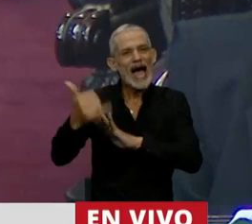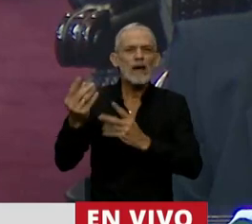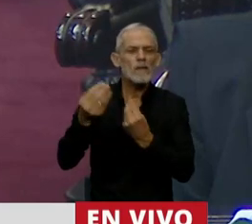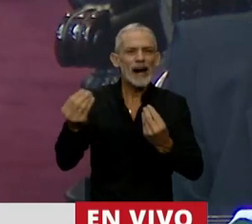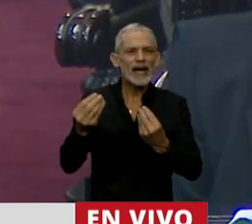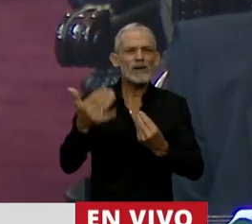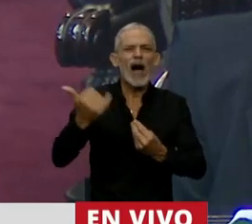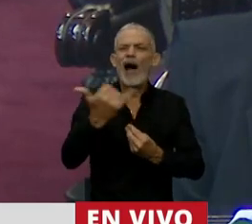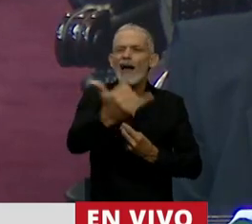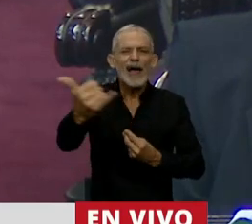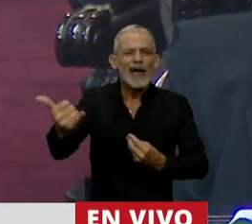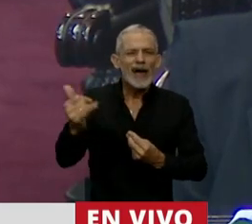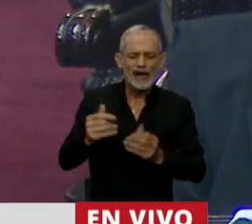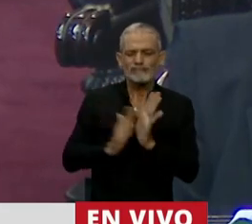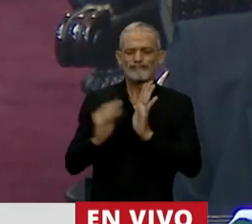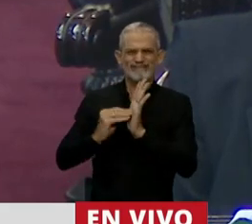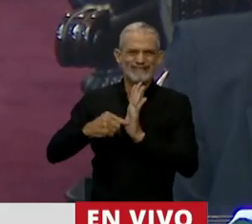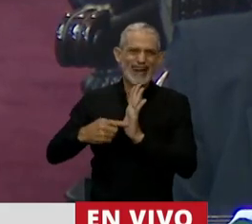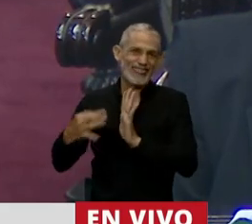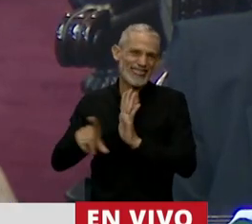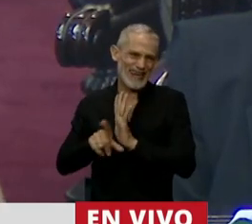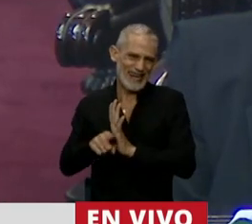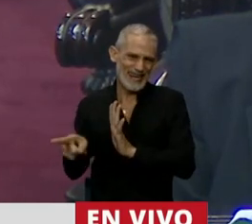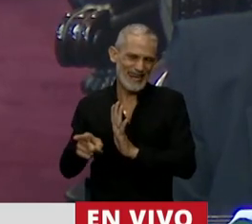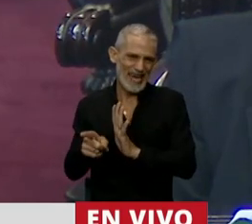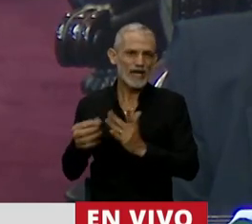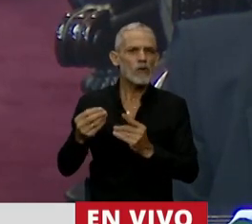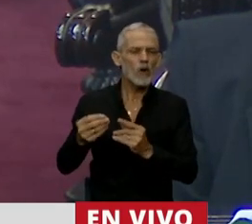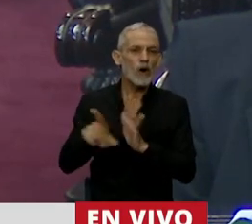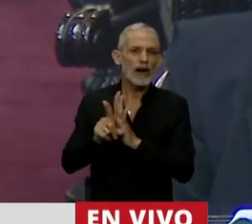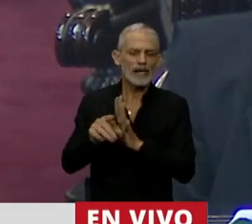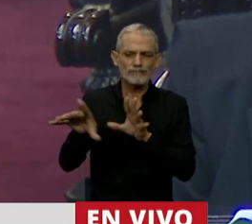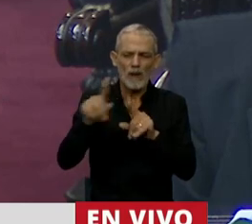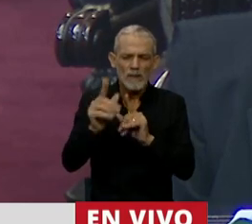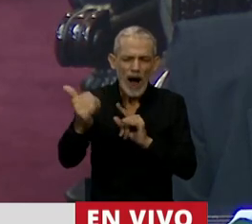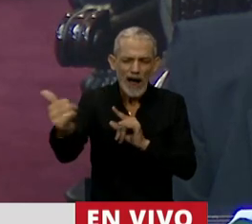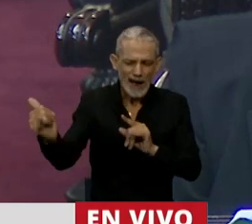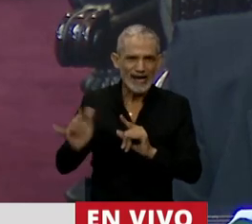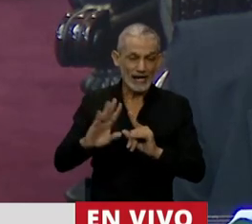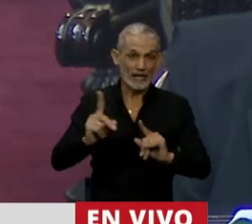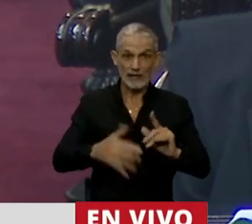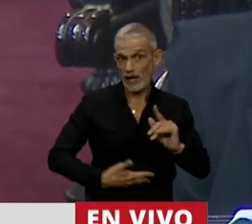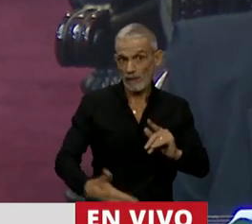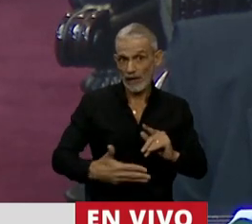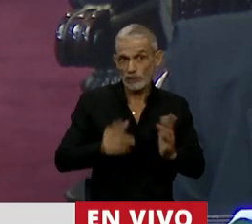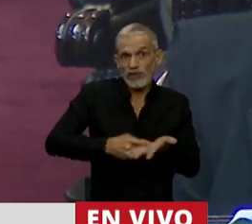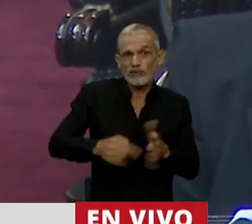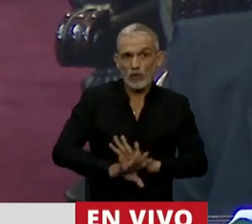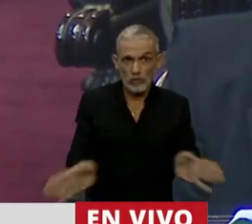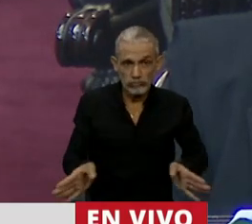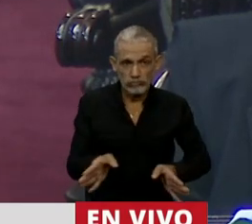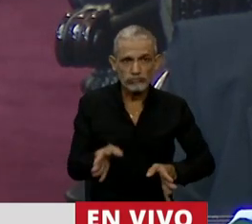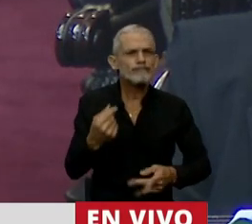a regular prácticas existentes, y que vienen a darle un marco legal, y me parece que cuando hablamos de interrupción voluntaria del embarazo,